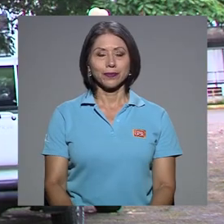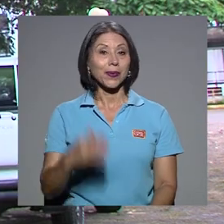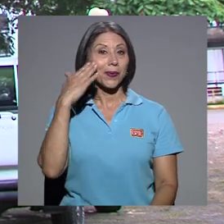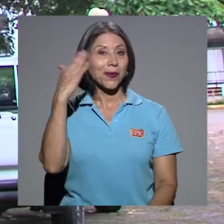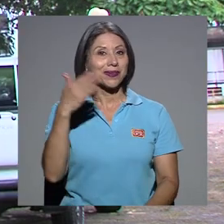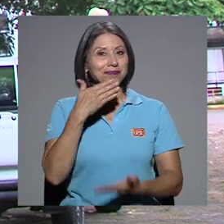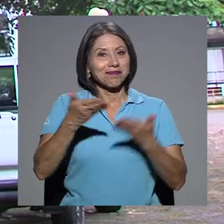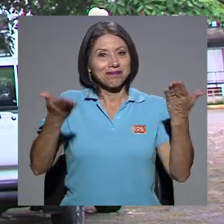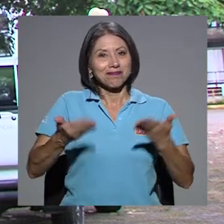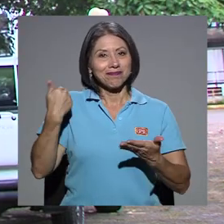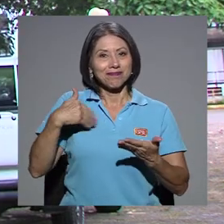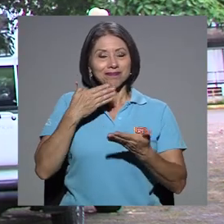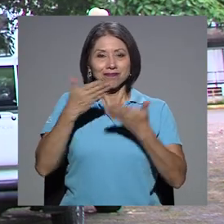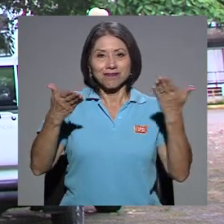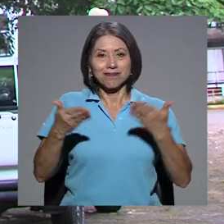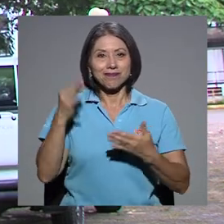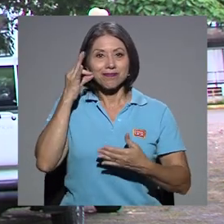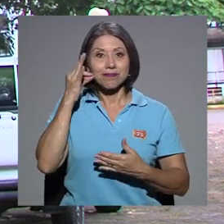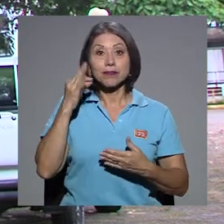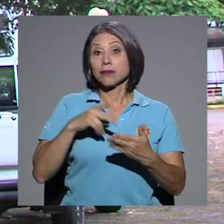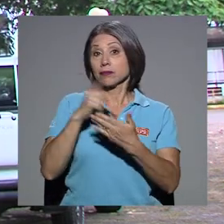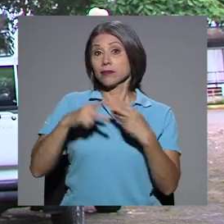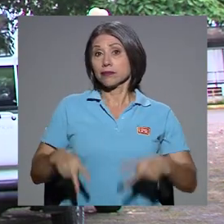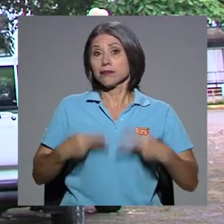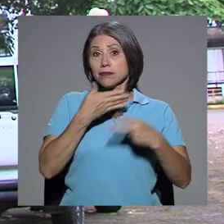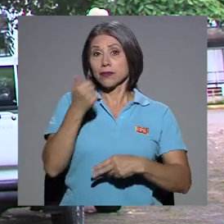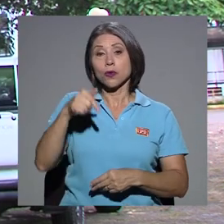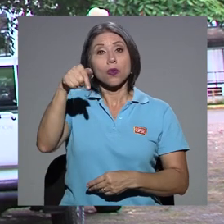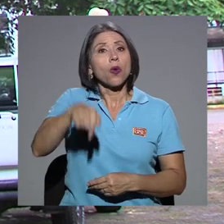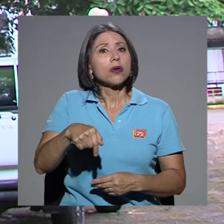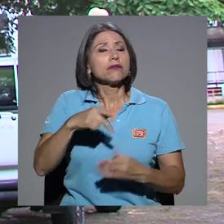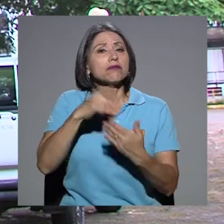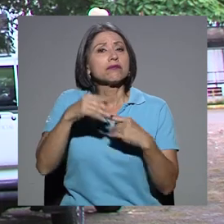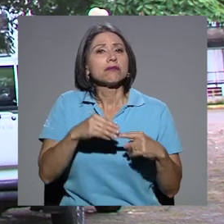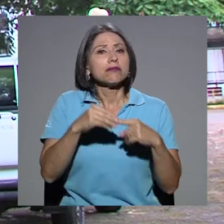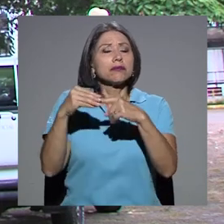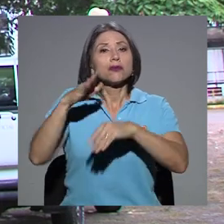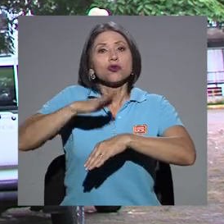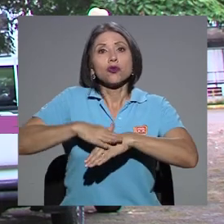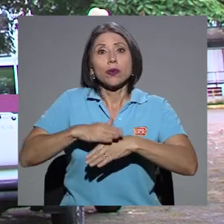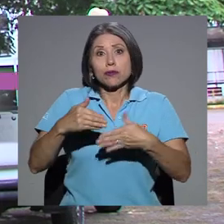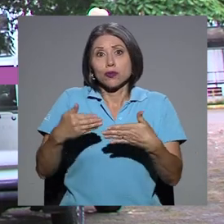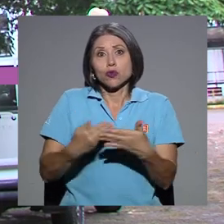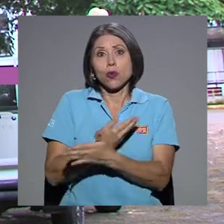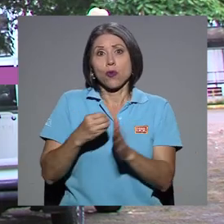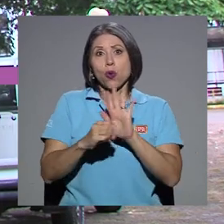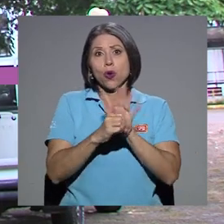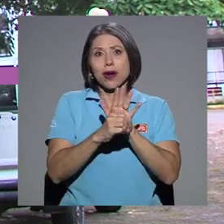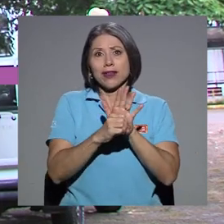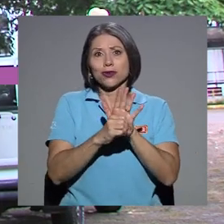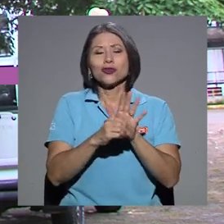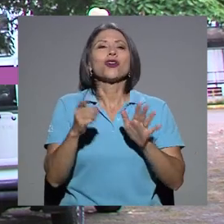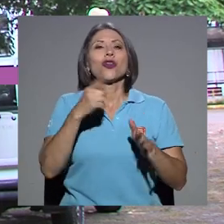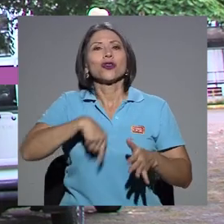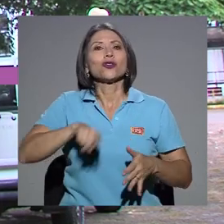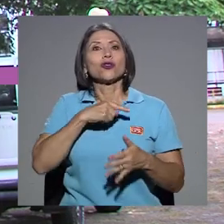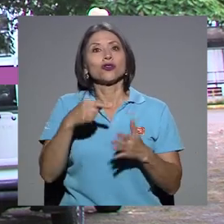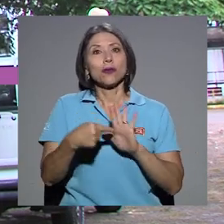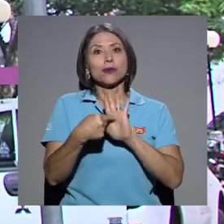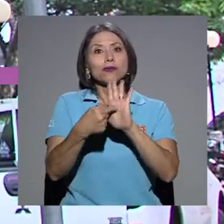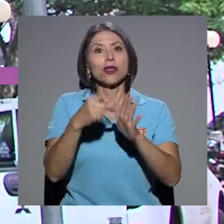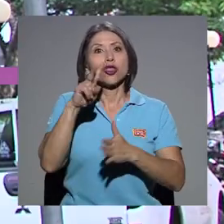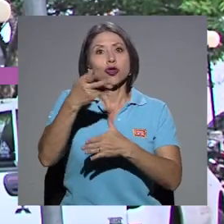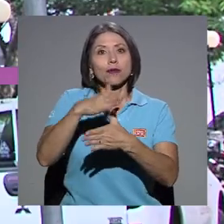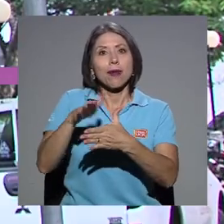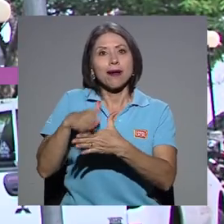Hola, bienvenido y bienvenida. En Vivir Mejor tenemos hoy un capítulo especial acerca del nuevo coronavirus. Se lo vamos a ofrecer en dos